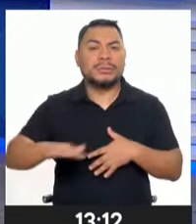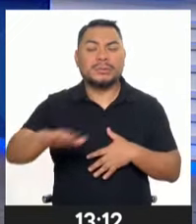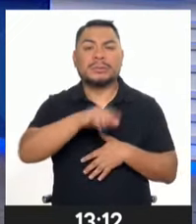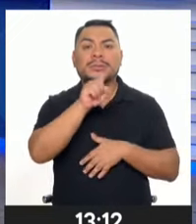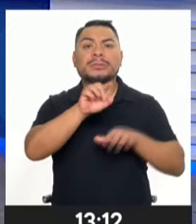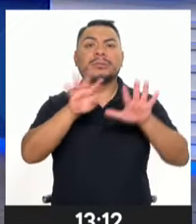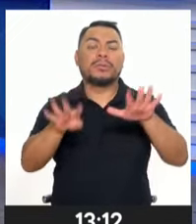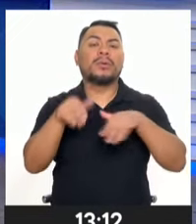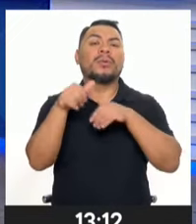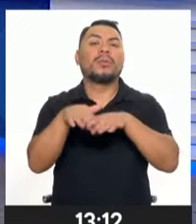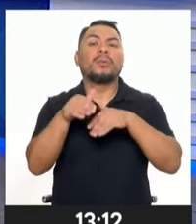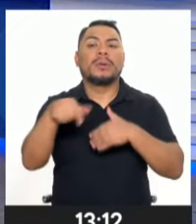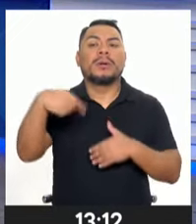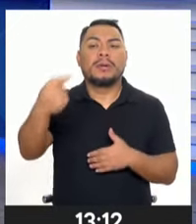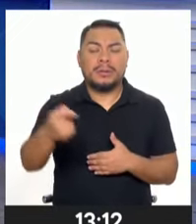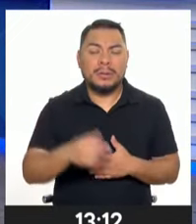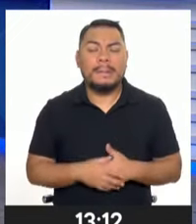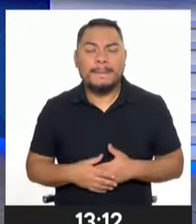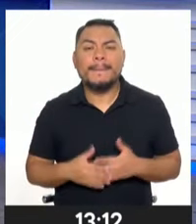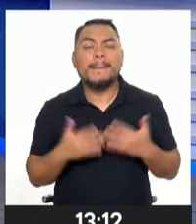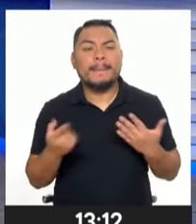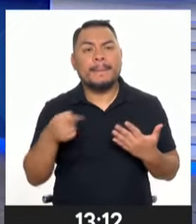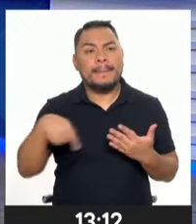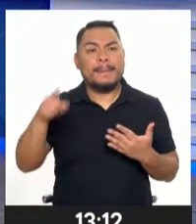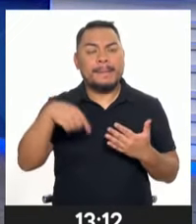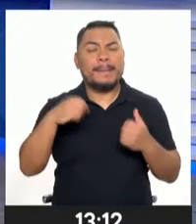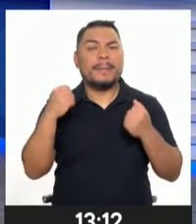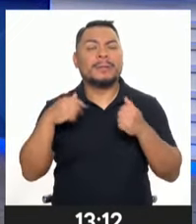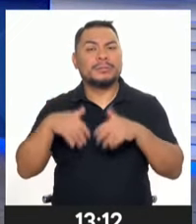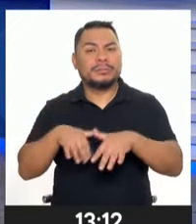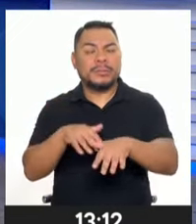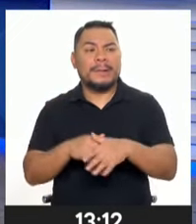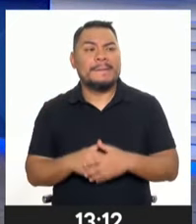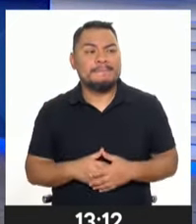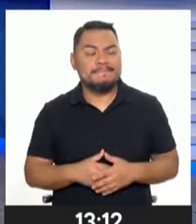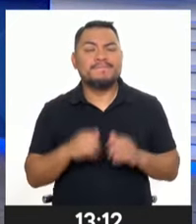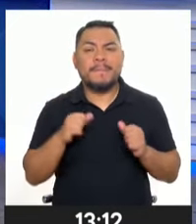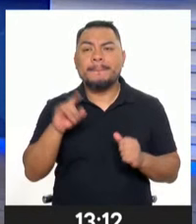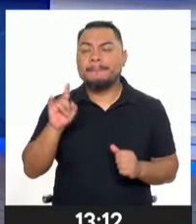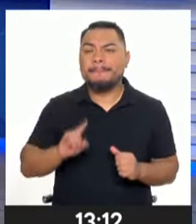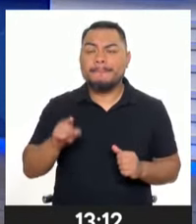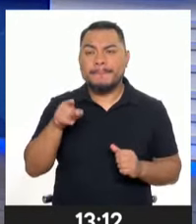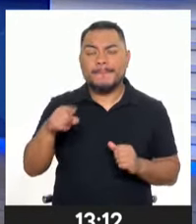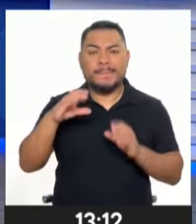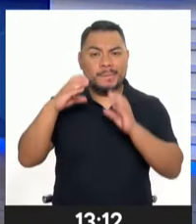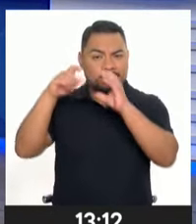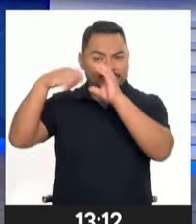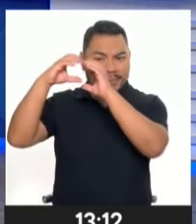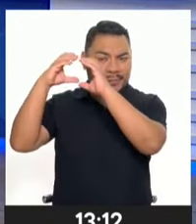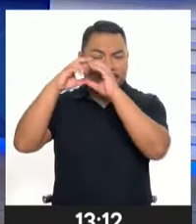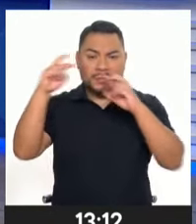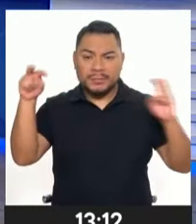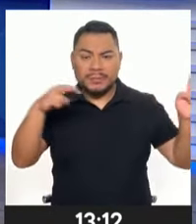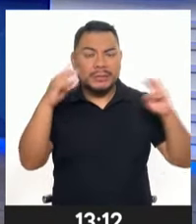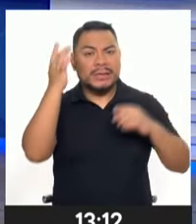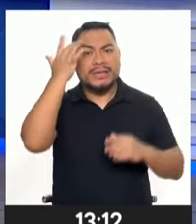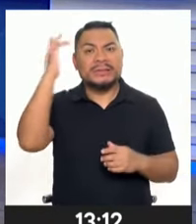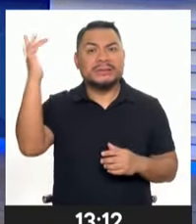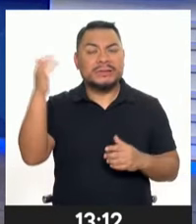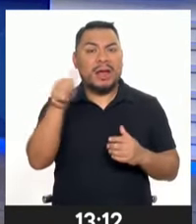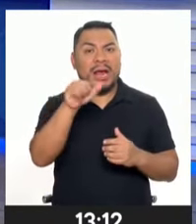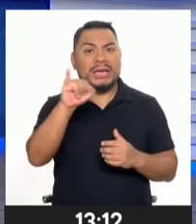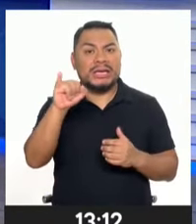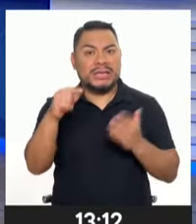el 19 de julio, día pactado para las marchas. Han mencionado que se utilizarán cámaras con inteligencia artificial